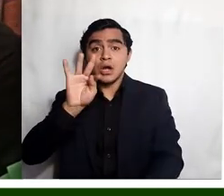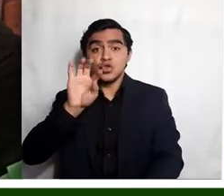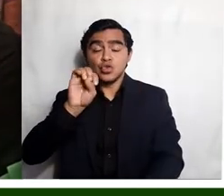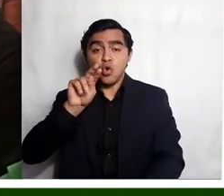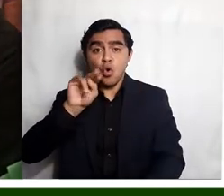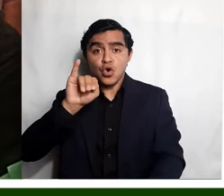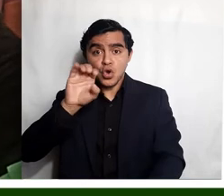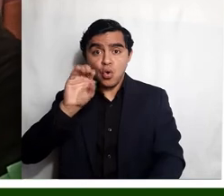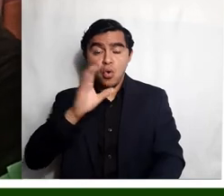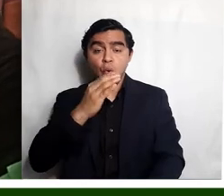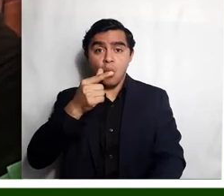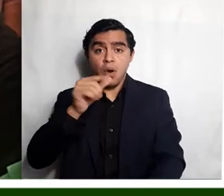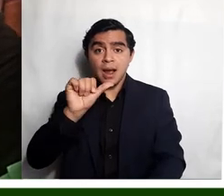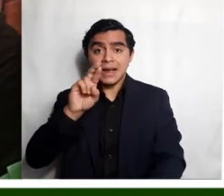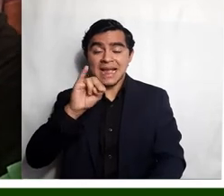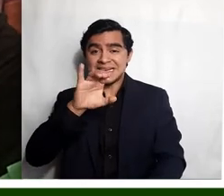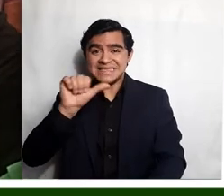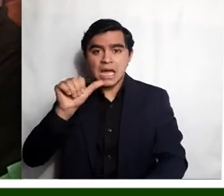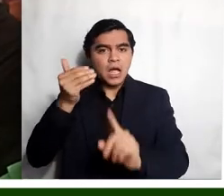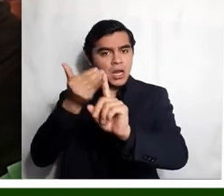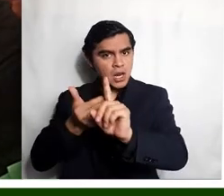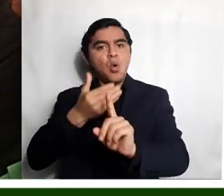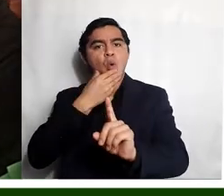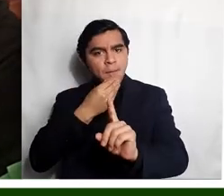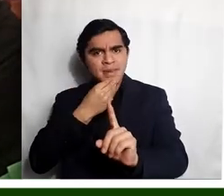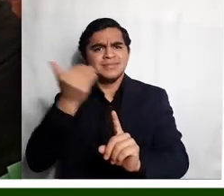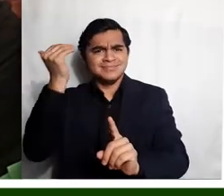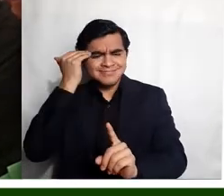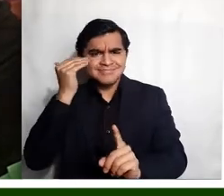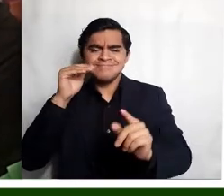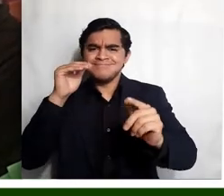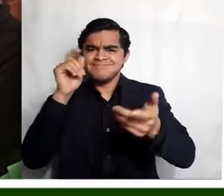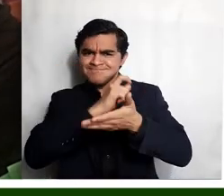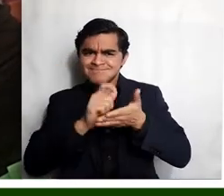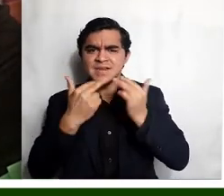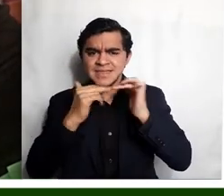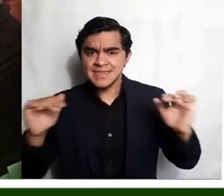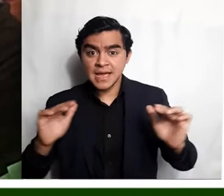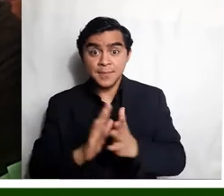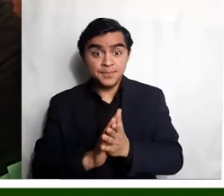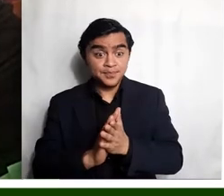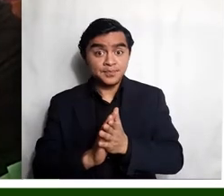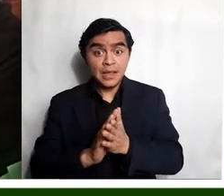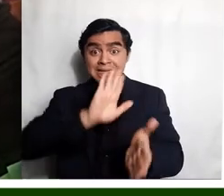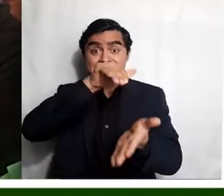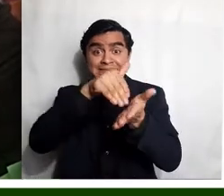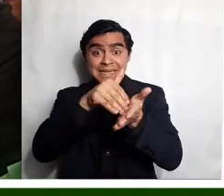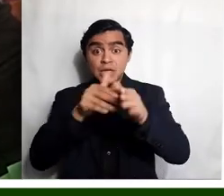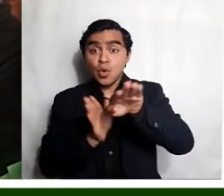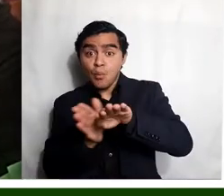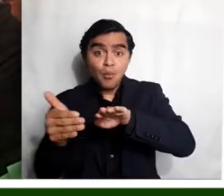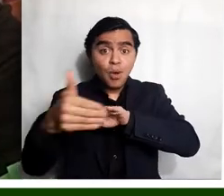de Ingello, Especialista en Literatura Parálico. Dice el poema, en medio del puerto, en medio del